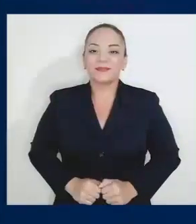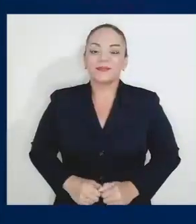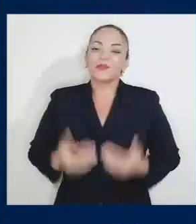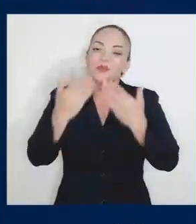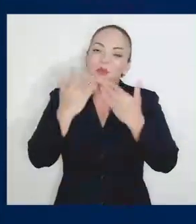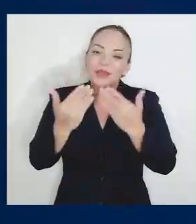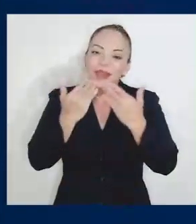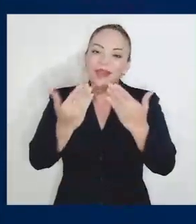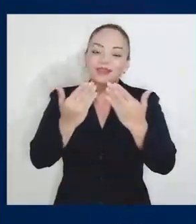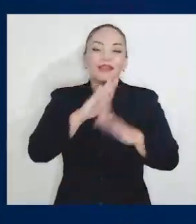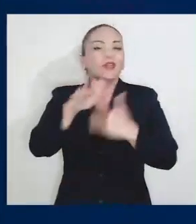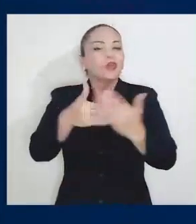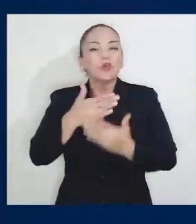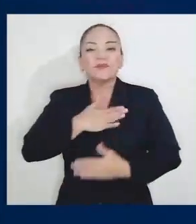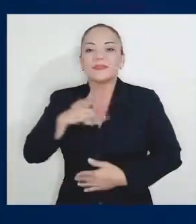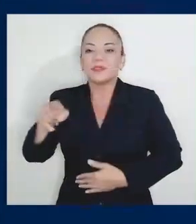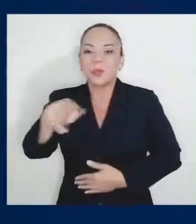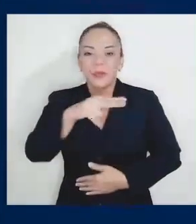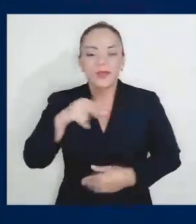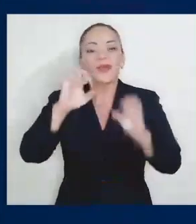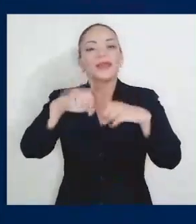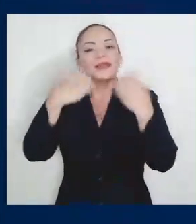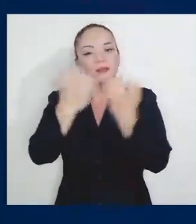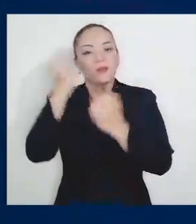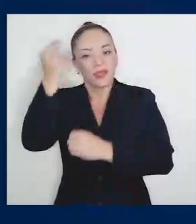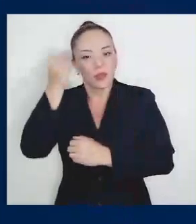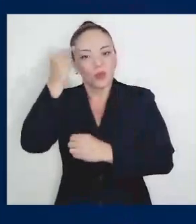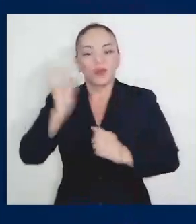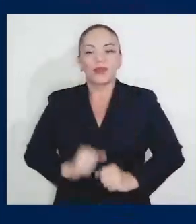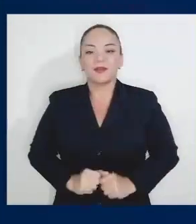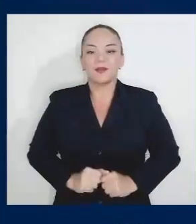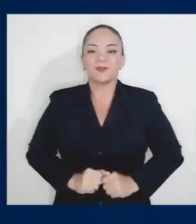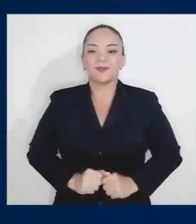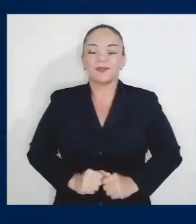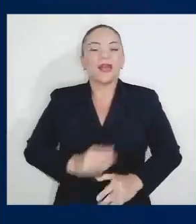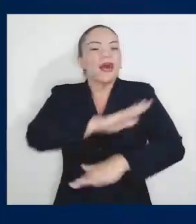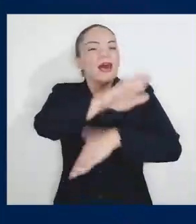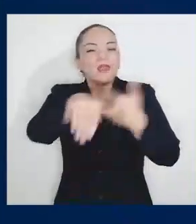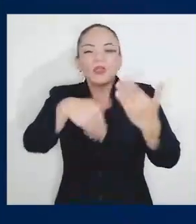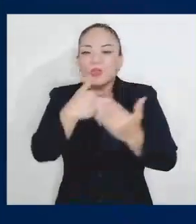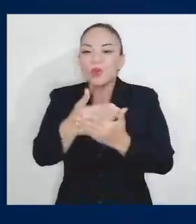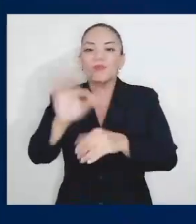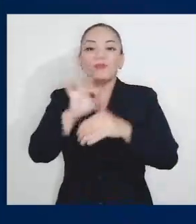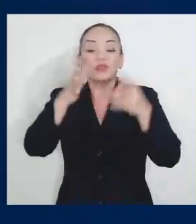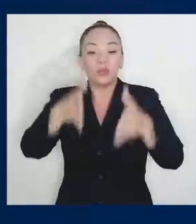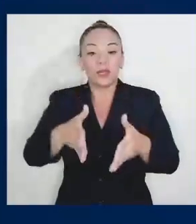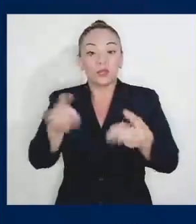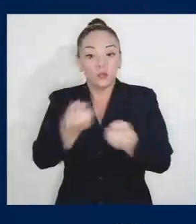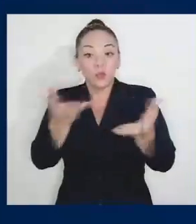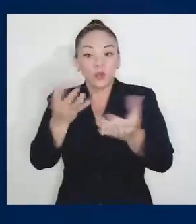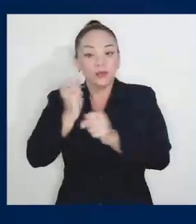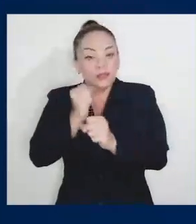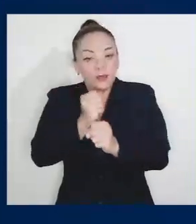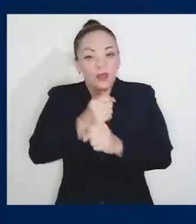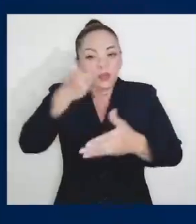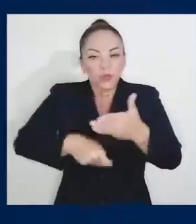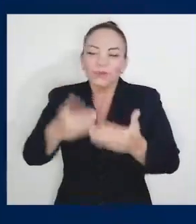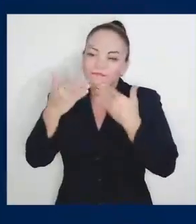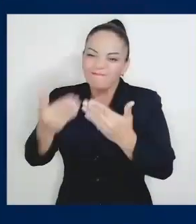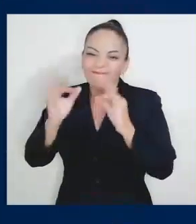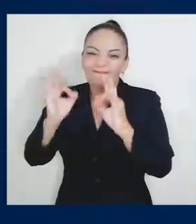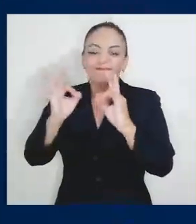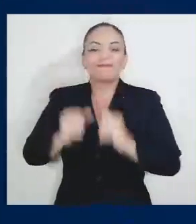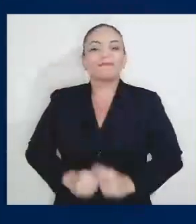mis colegas en el equipo de gobierno y a los funcionarios públicos que están trabajando duro, a esos que son buenos.